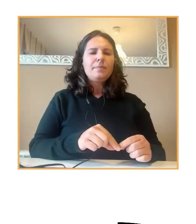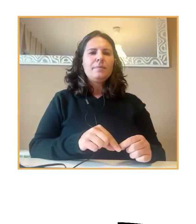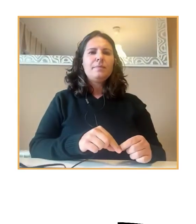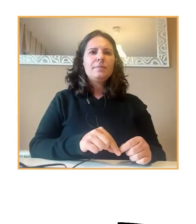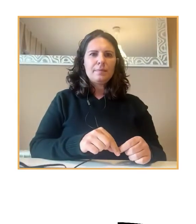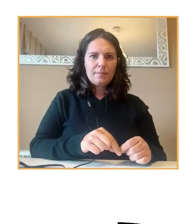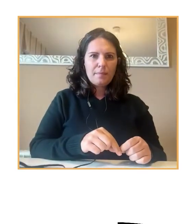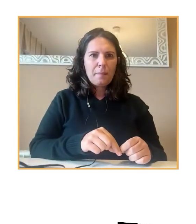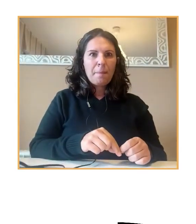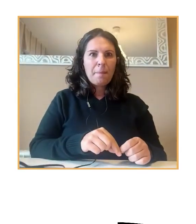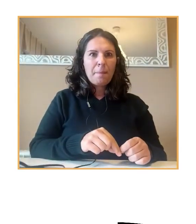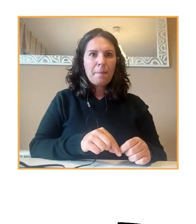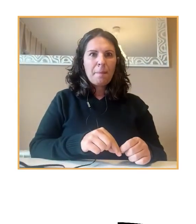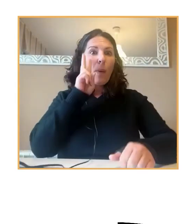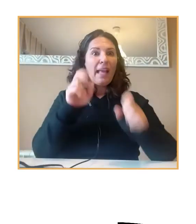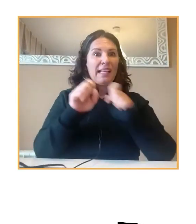Espero que se esté viendo.